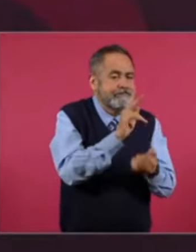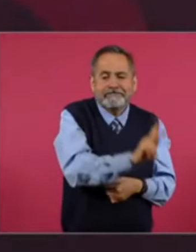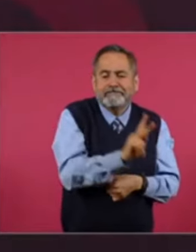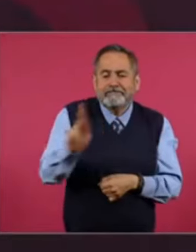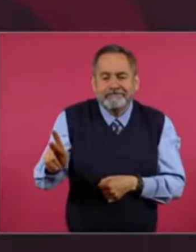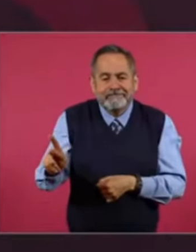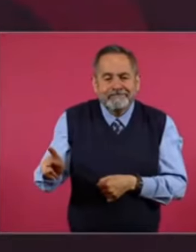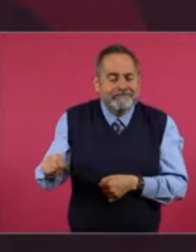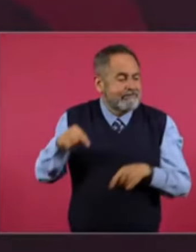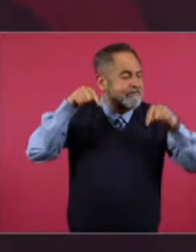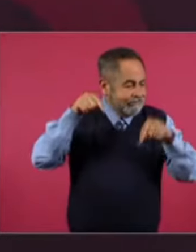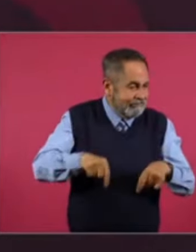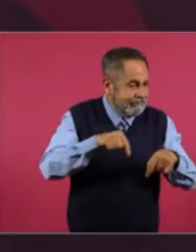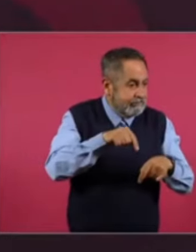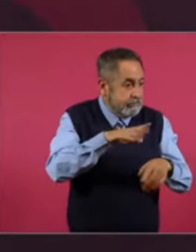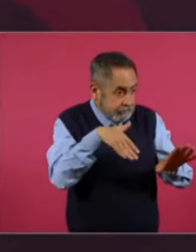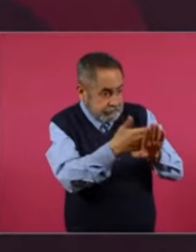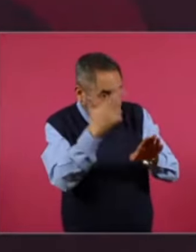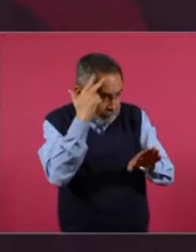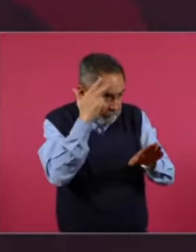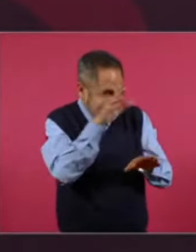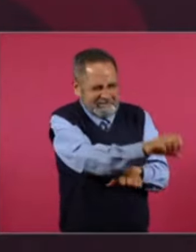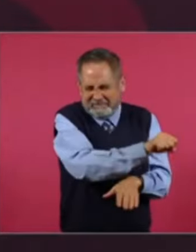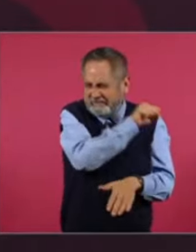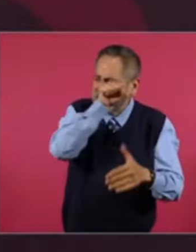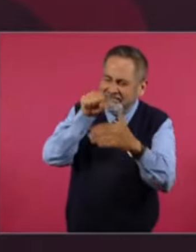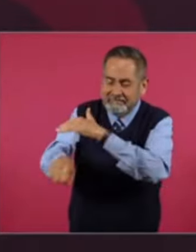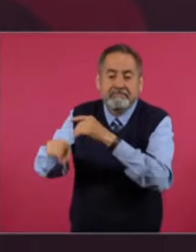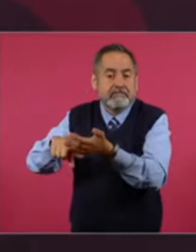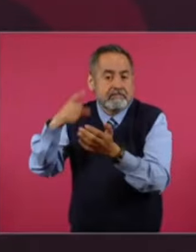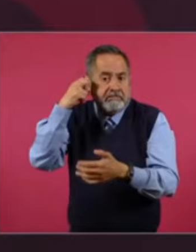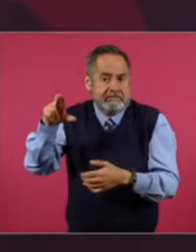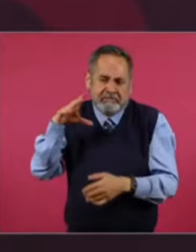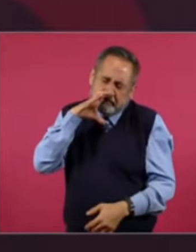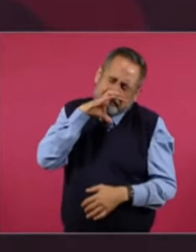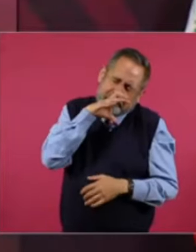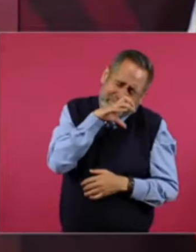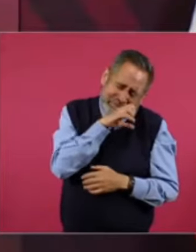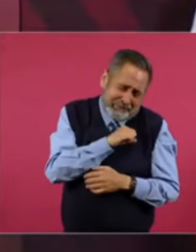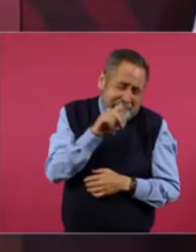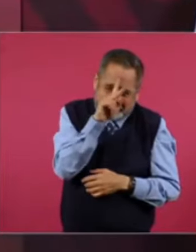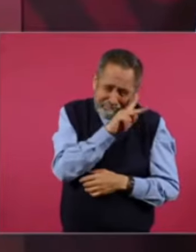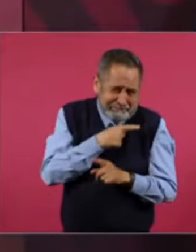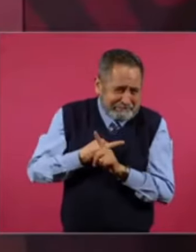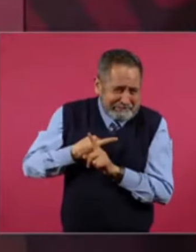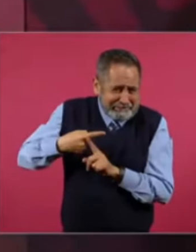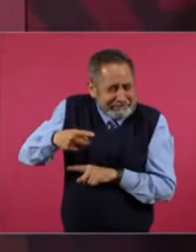La Siberia. Del Trópico. En México. porfiriato. Era Quintana Roo.